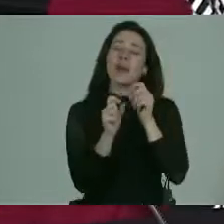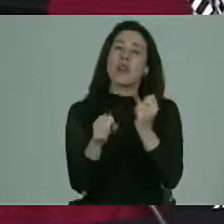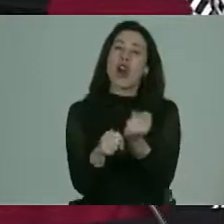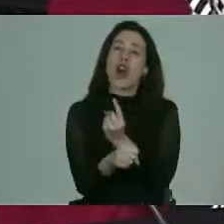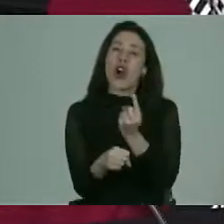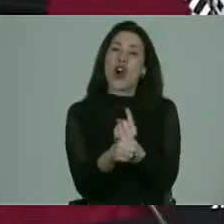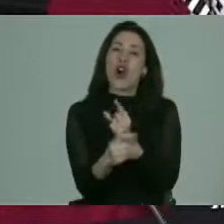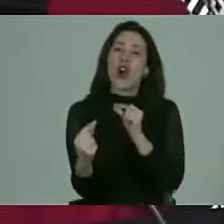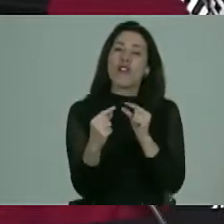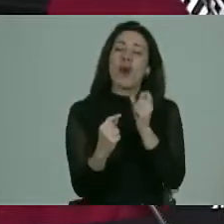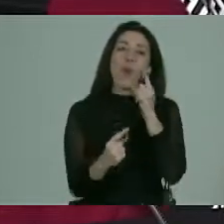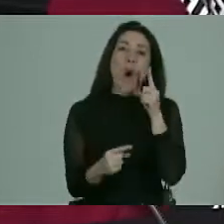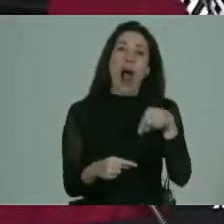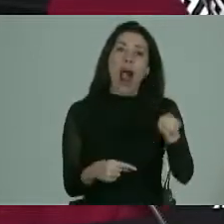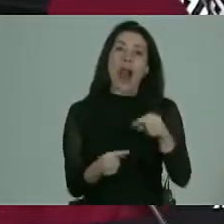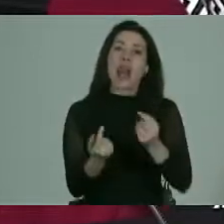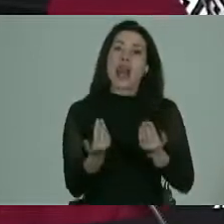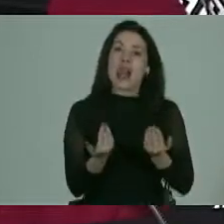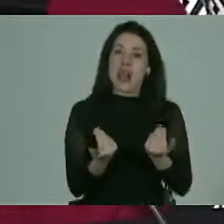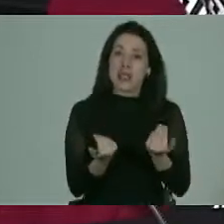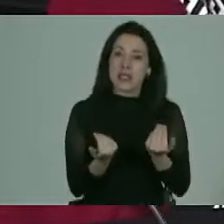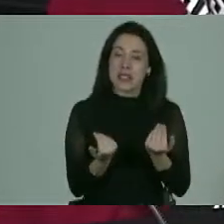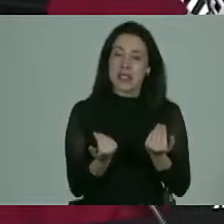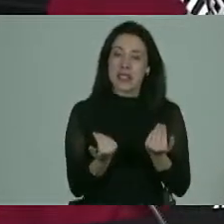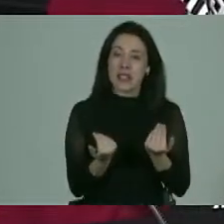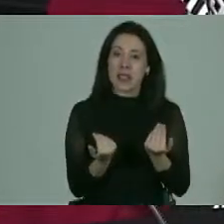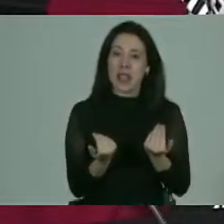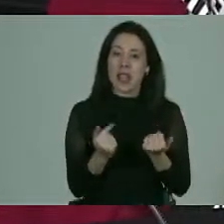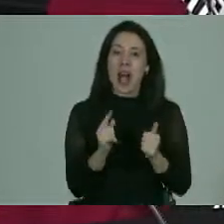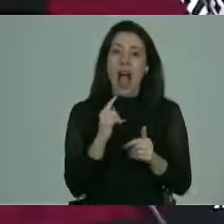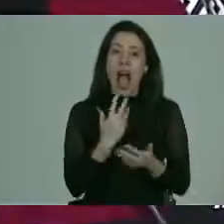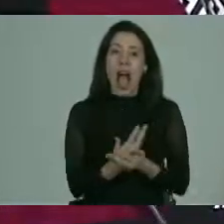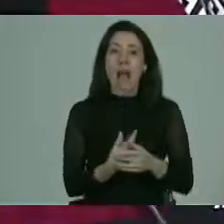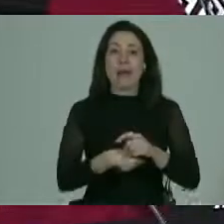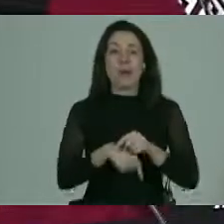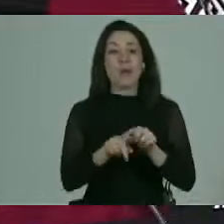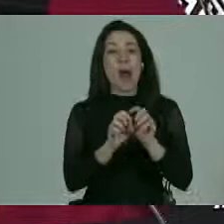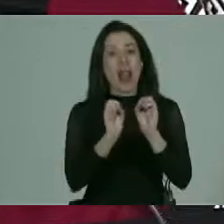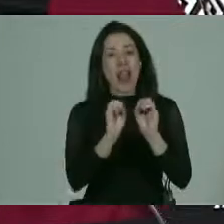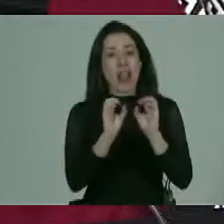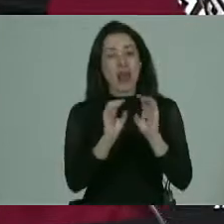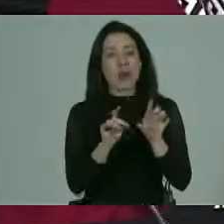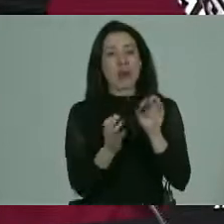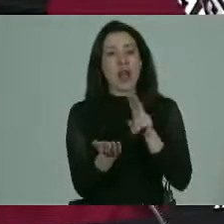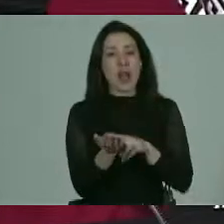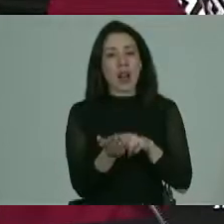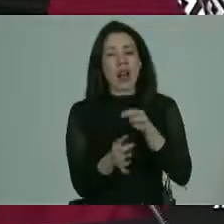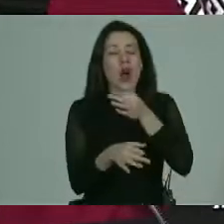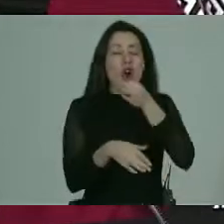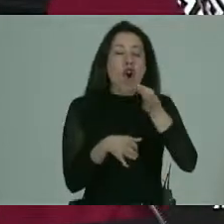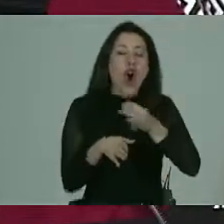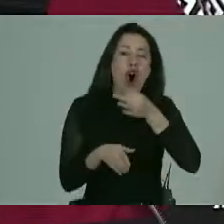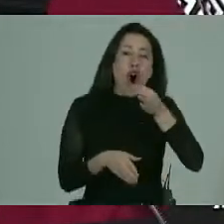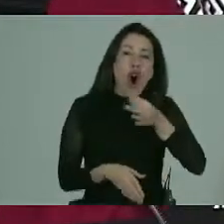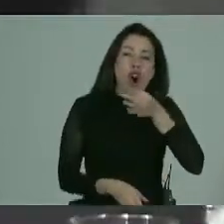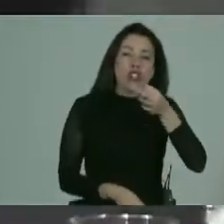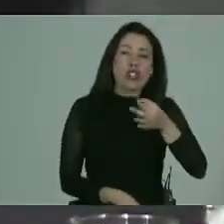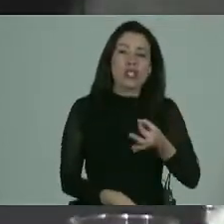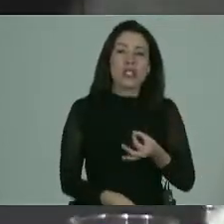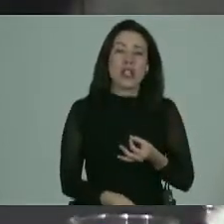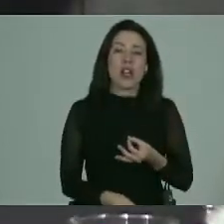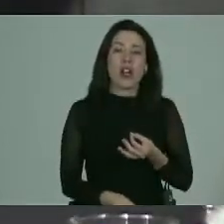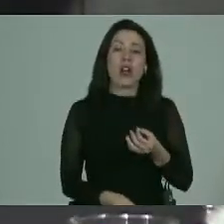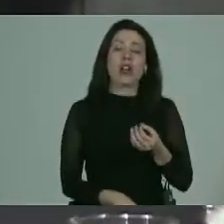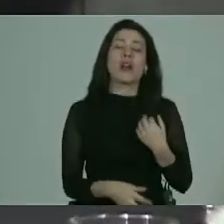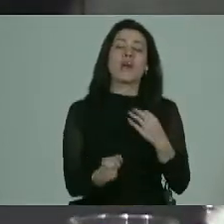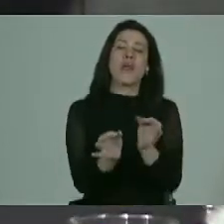conversar cuáles son sus necesidades y ahí se dan momentos de educación o sea ahí hay realmente consejería consejería que en el fondo